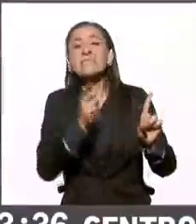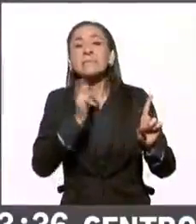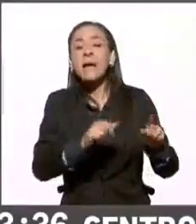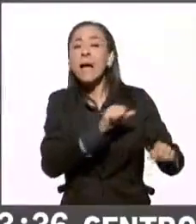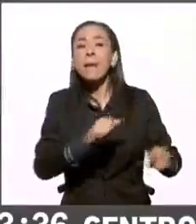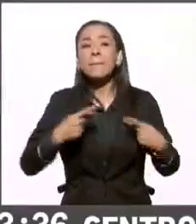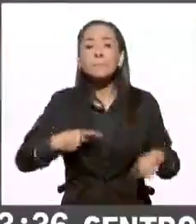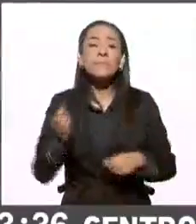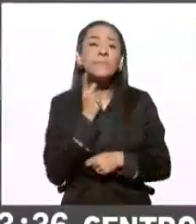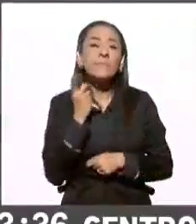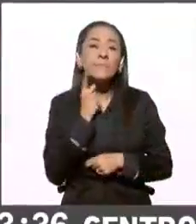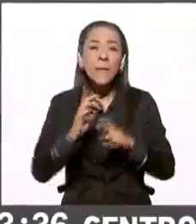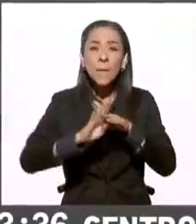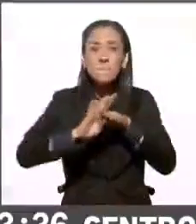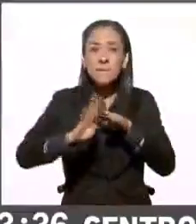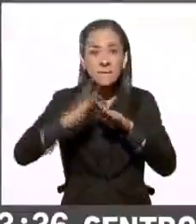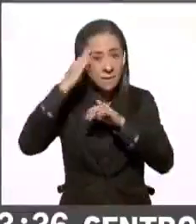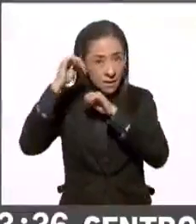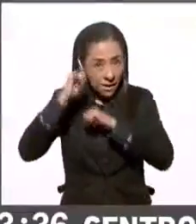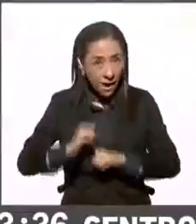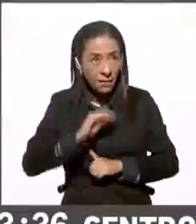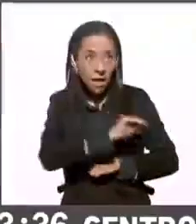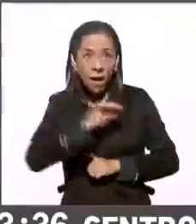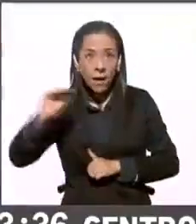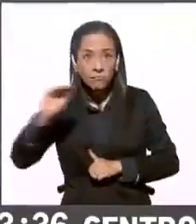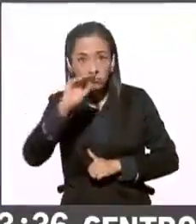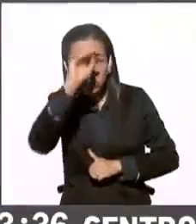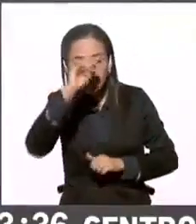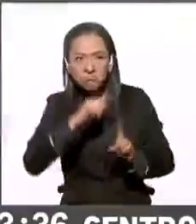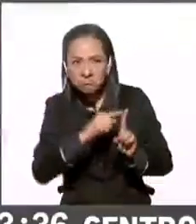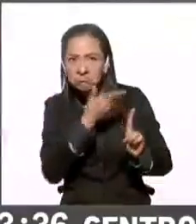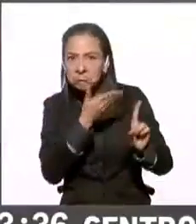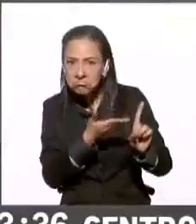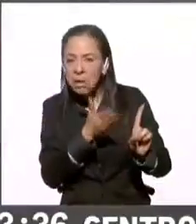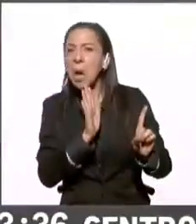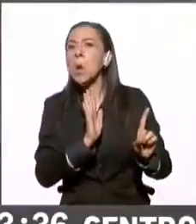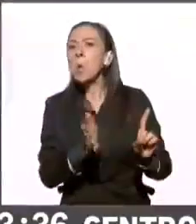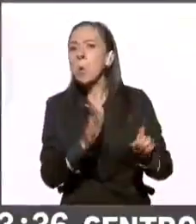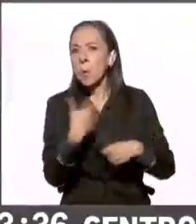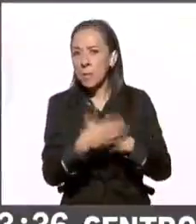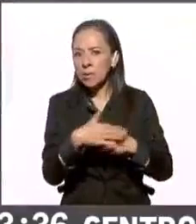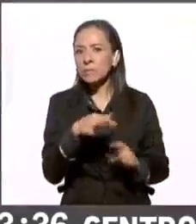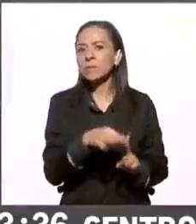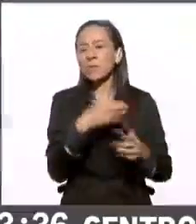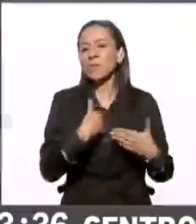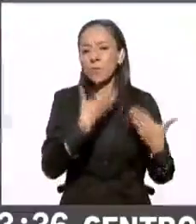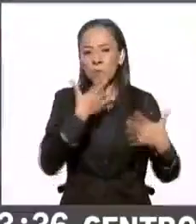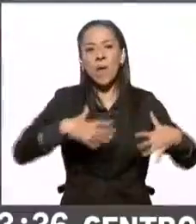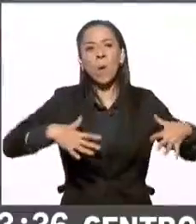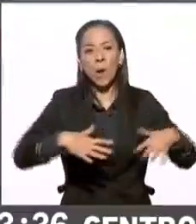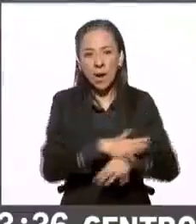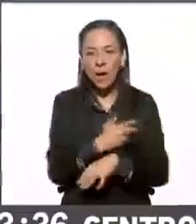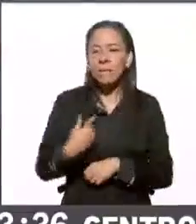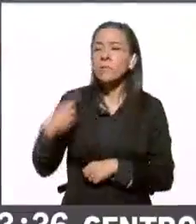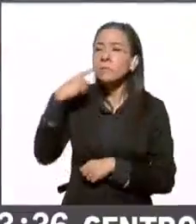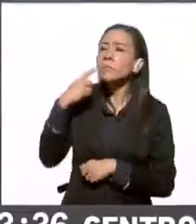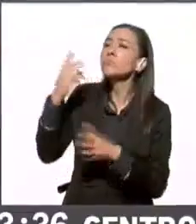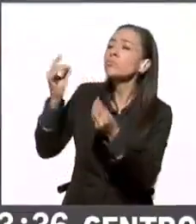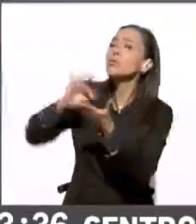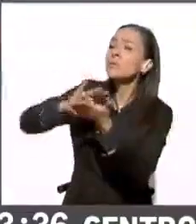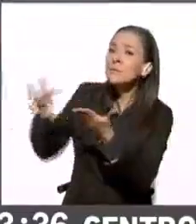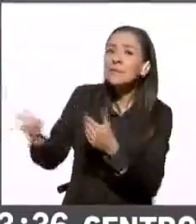esta figura que marca un paso más en darle derecho y voto y voz